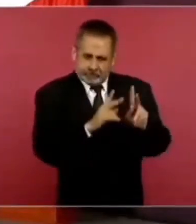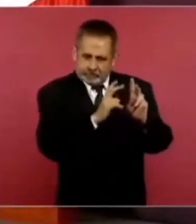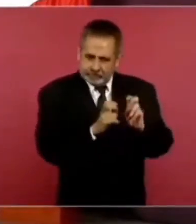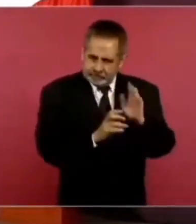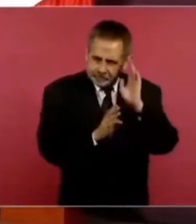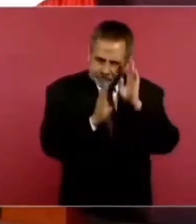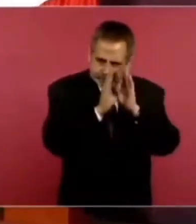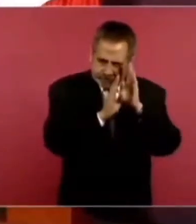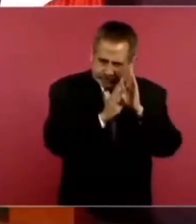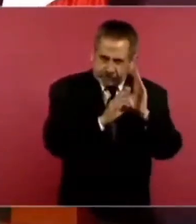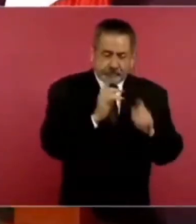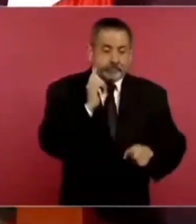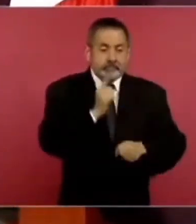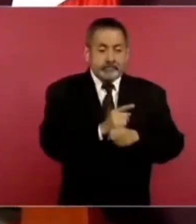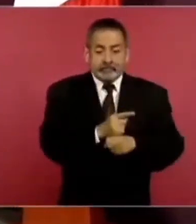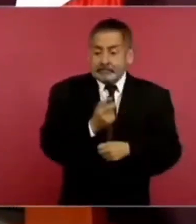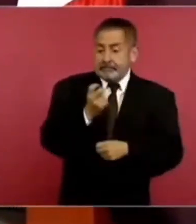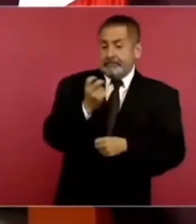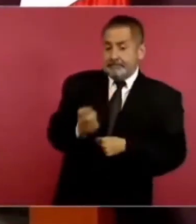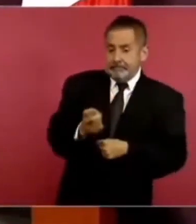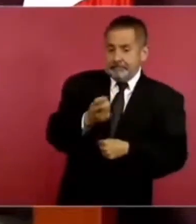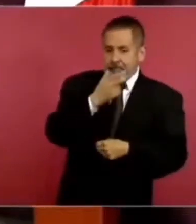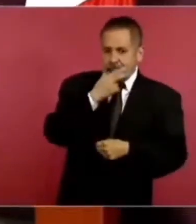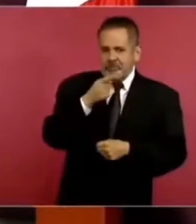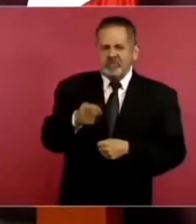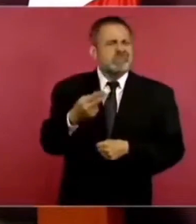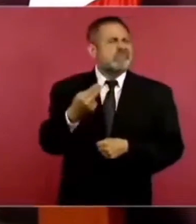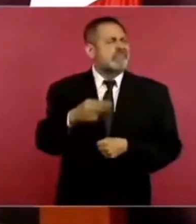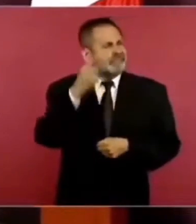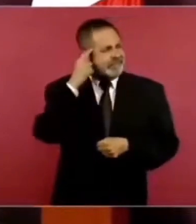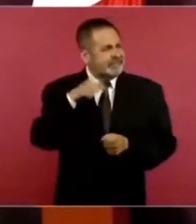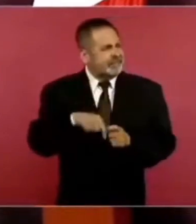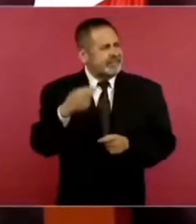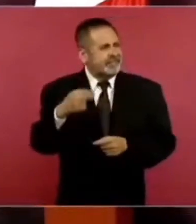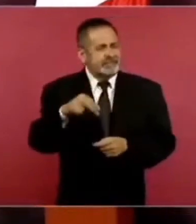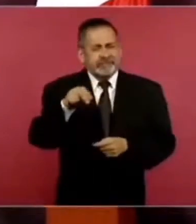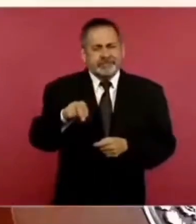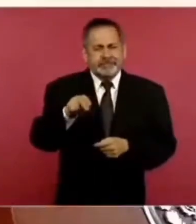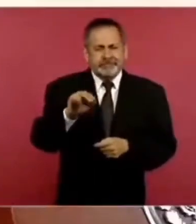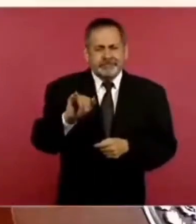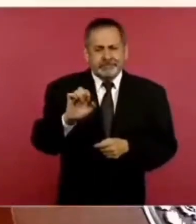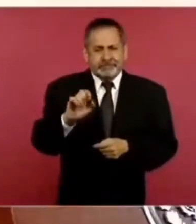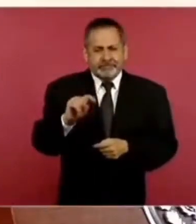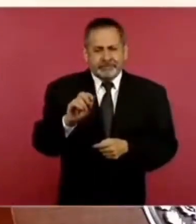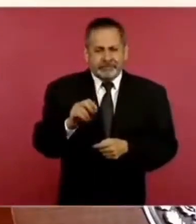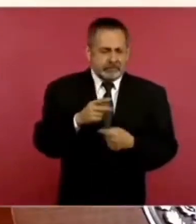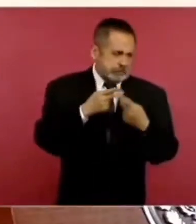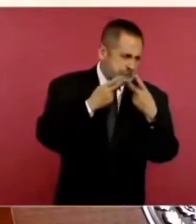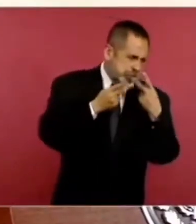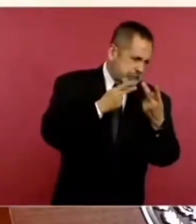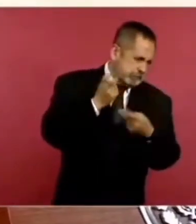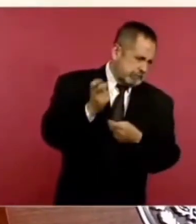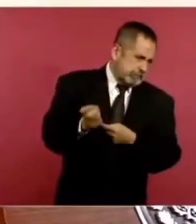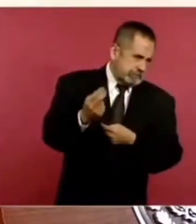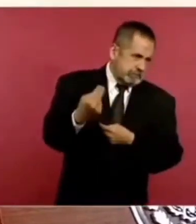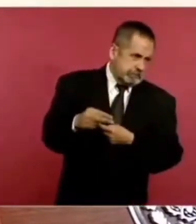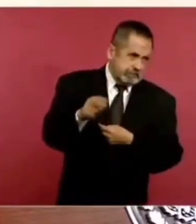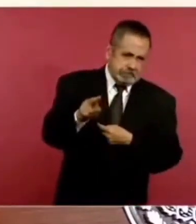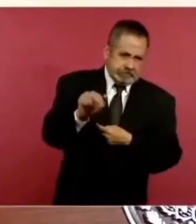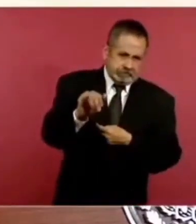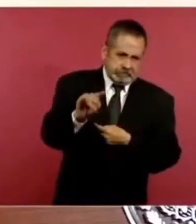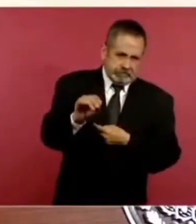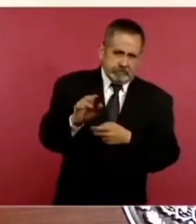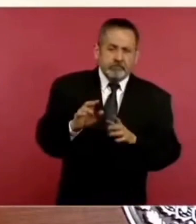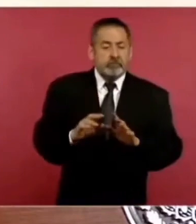ese coronel creo que Nieto este pero